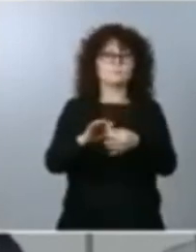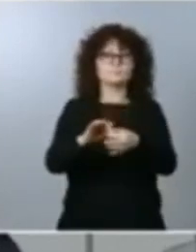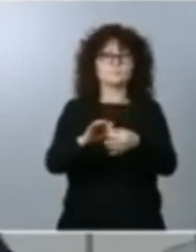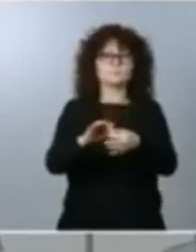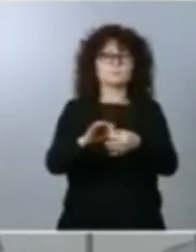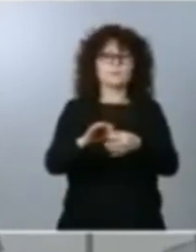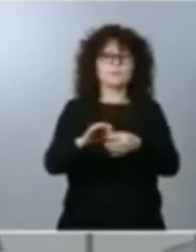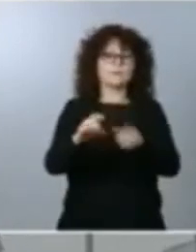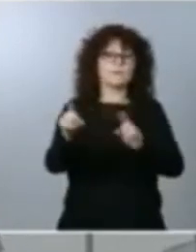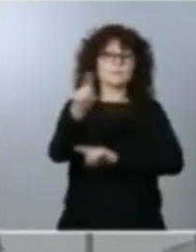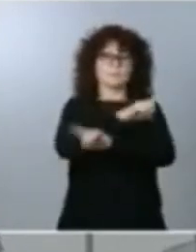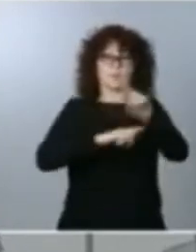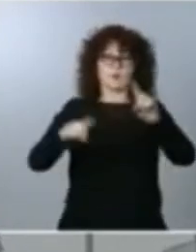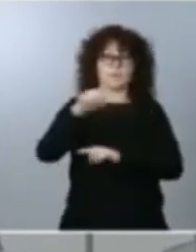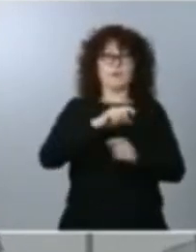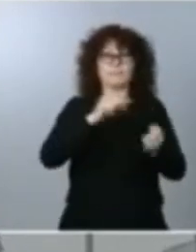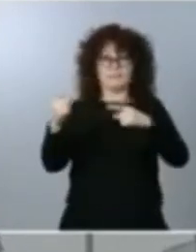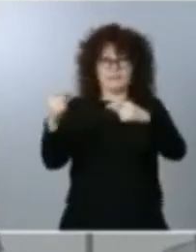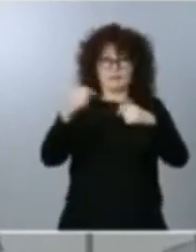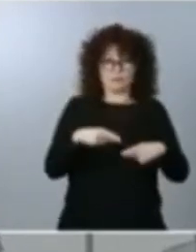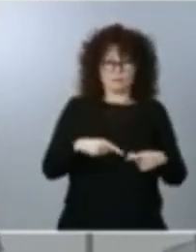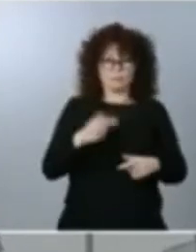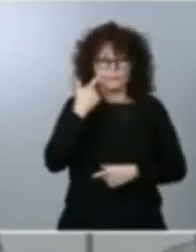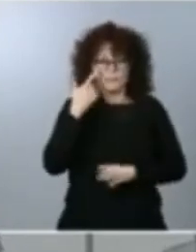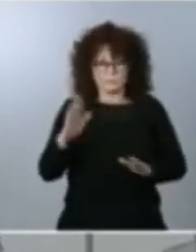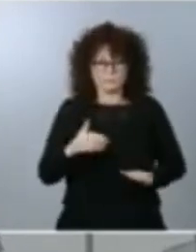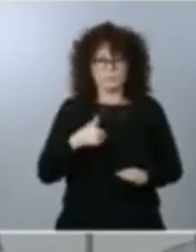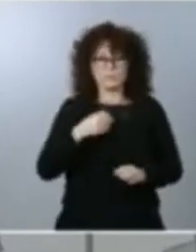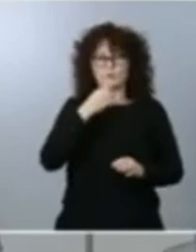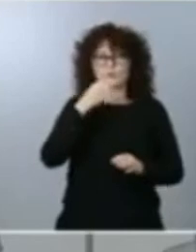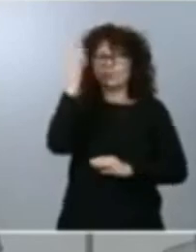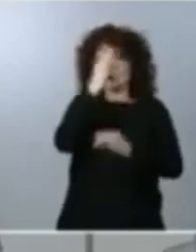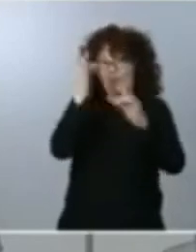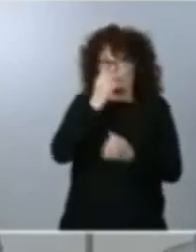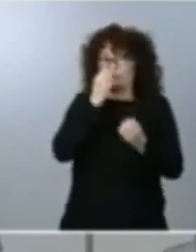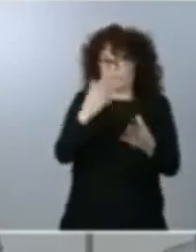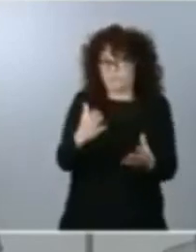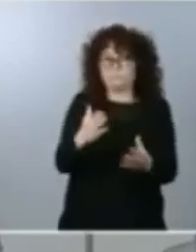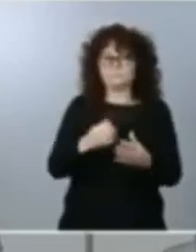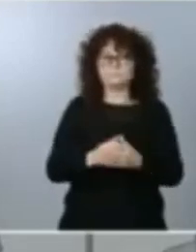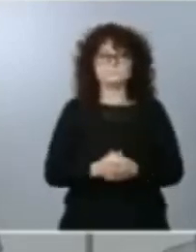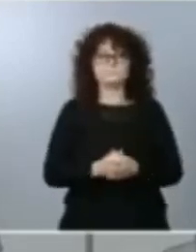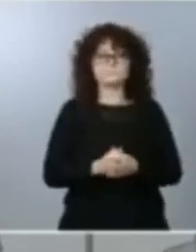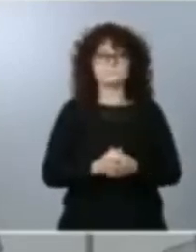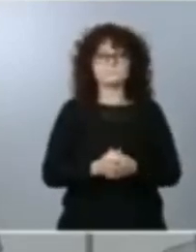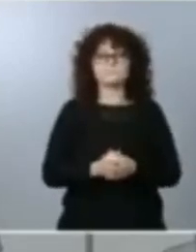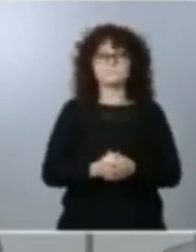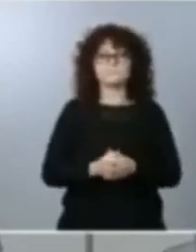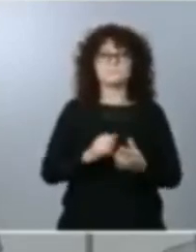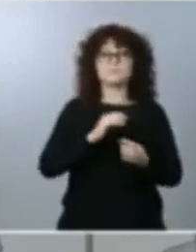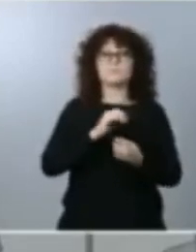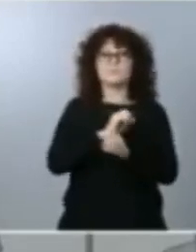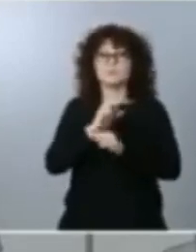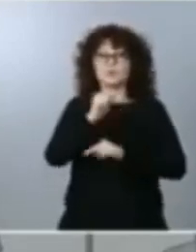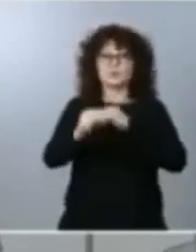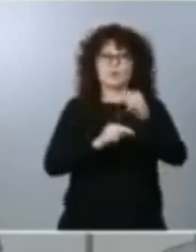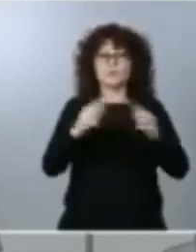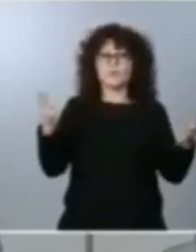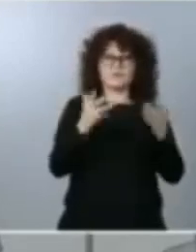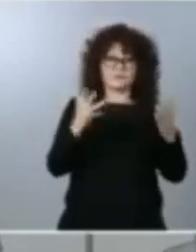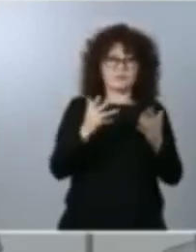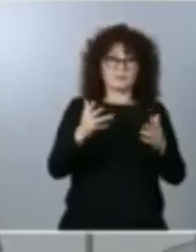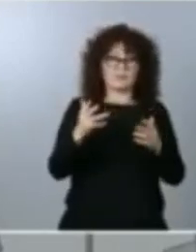vamos a ver solamente voy a dar un dato como consecuencia del COVID de la emergencia económica y social derivada de esta emergencia